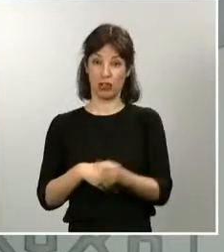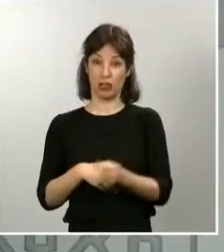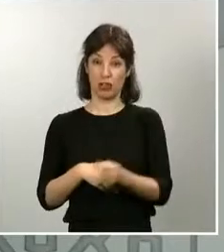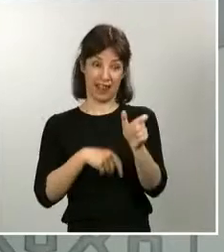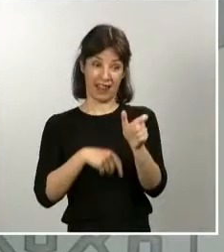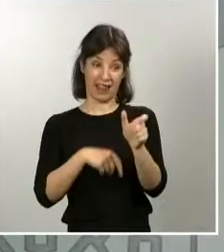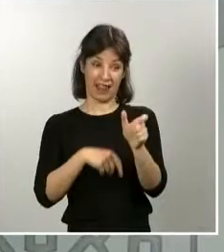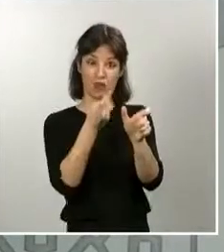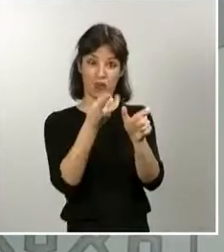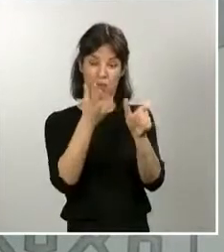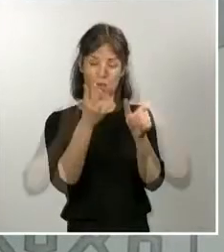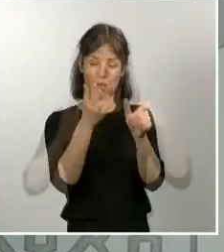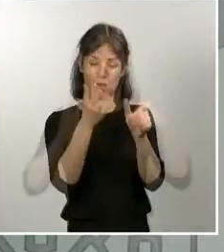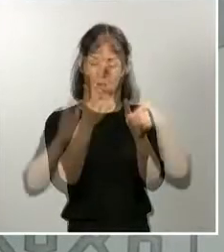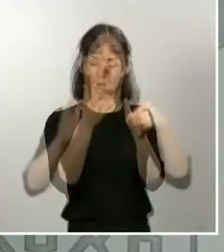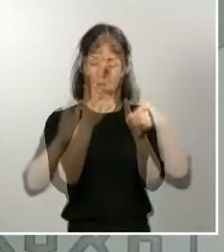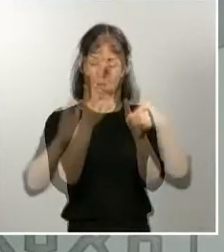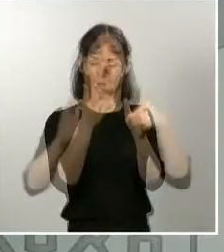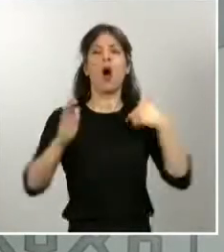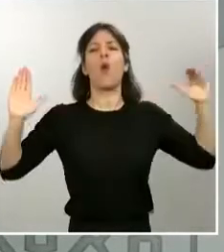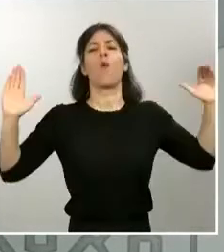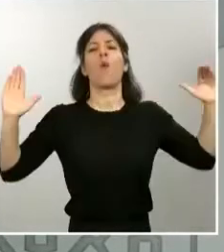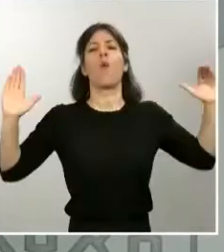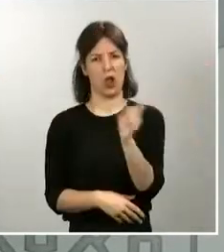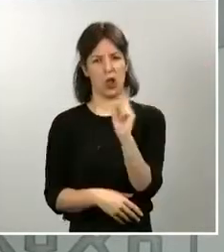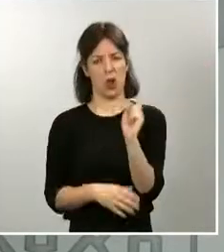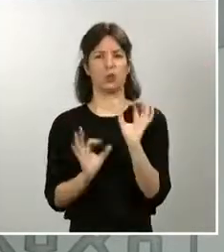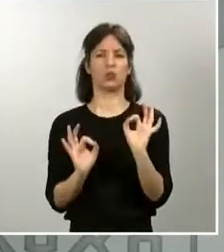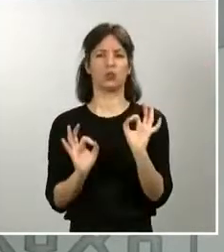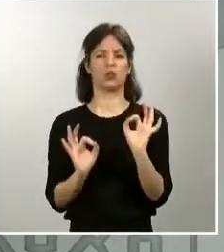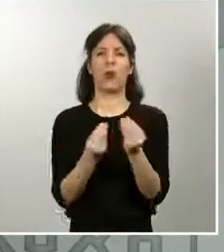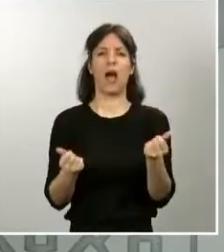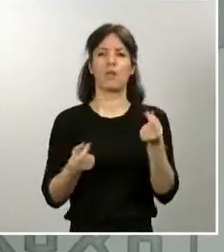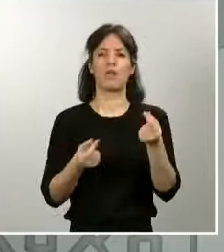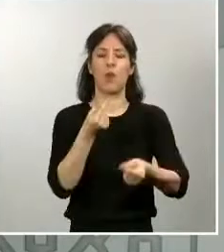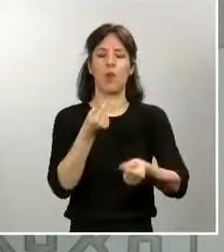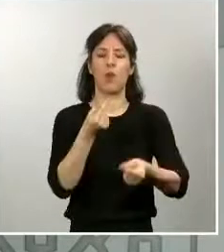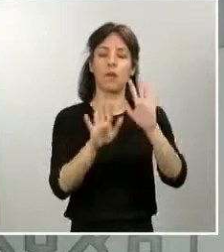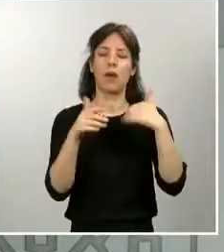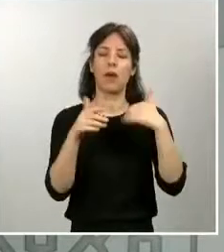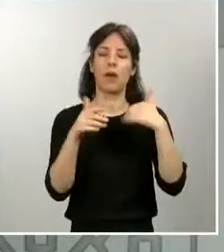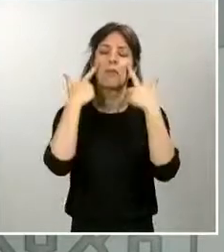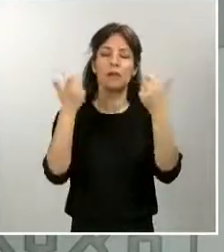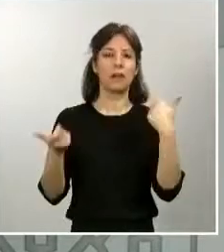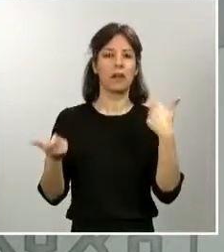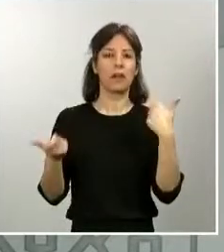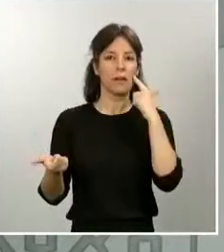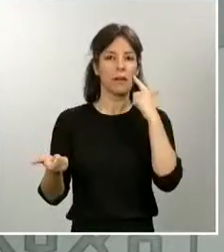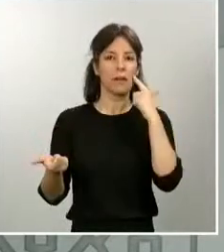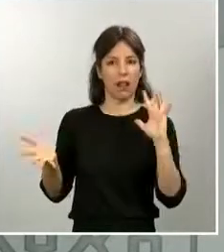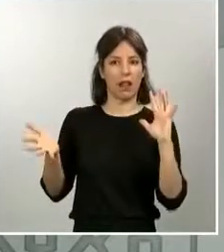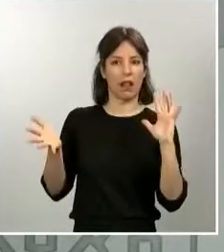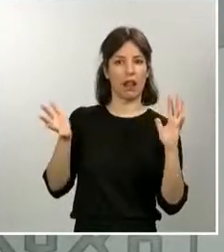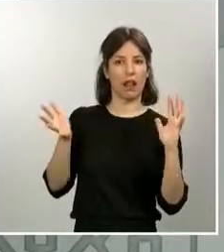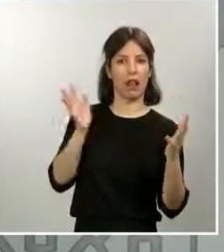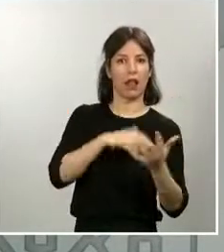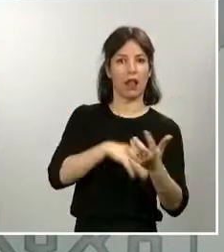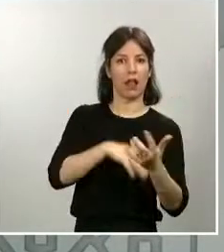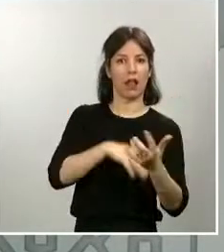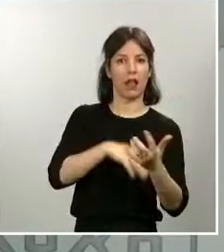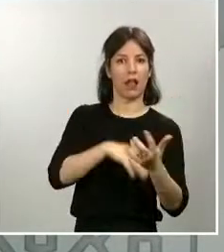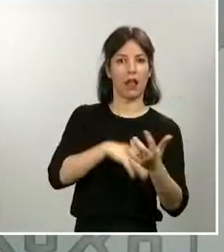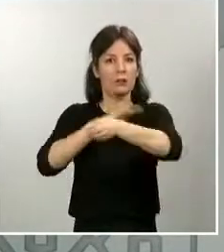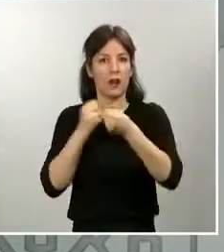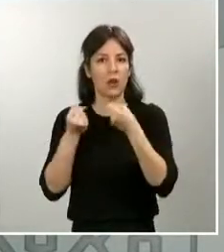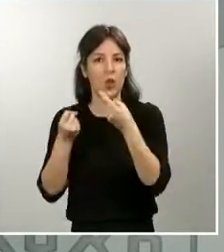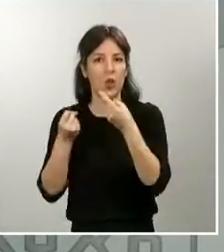intensidad, pero también se va observando cuando vamos viendo la evolución de los casos hospitalizados y especialmente de